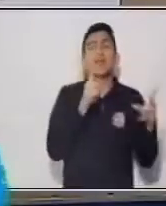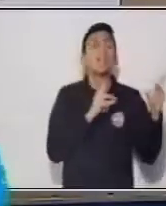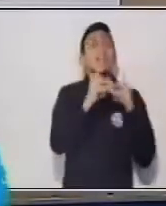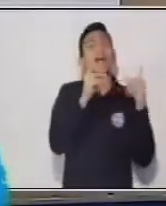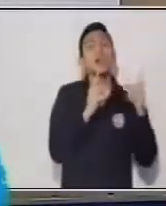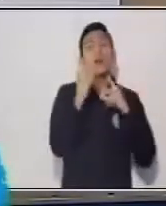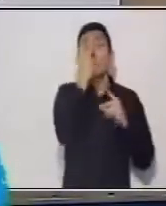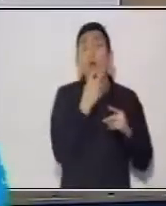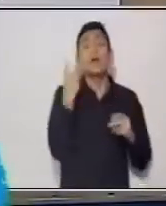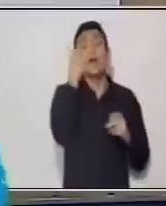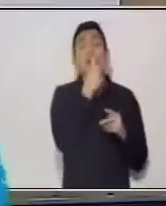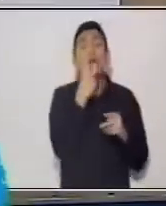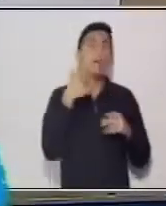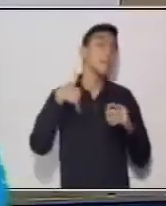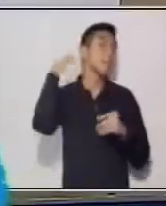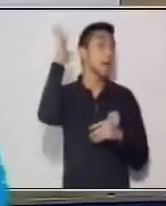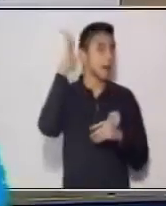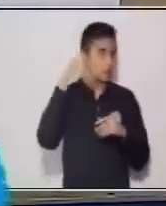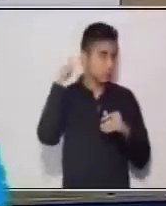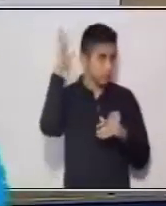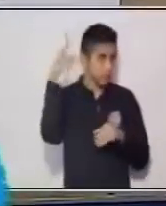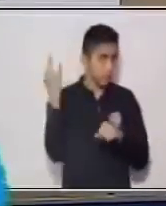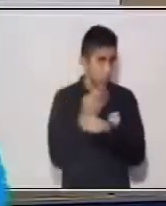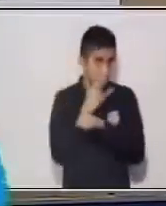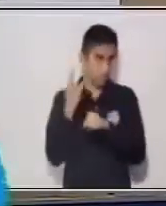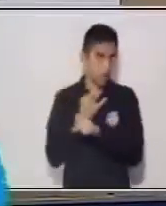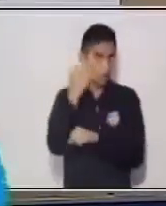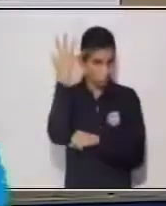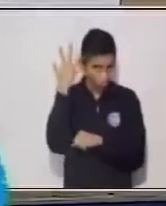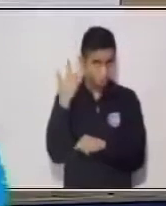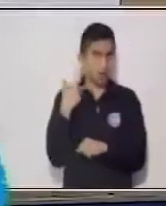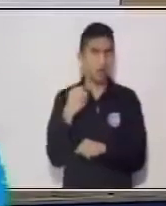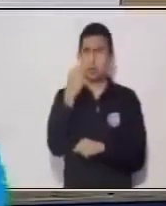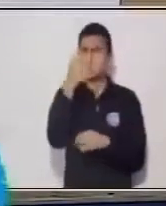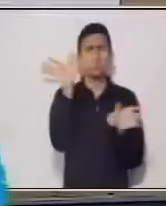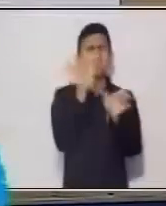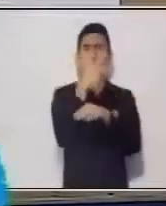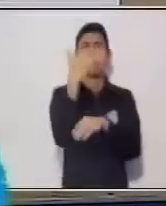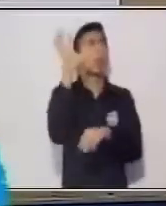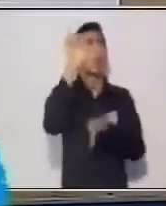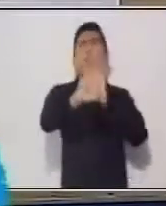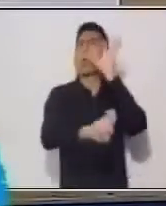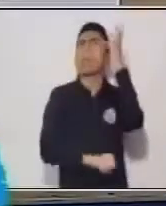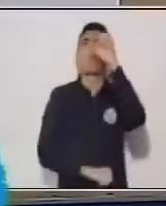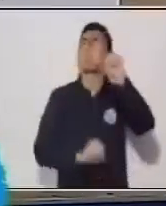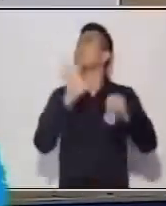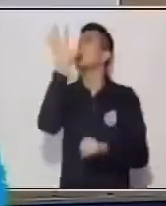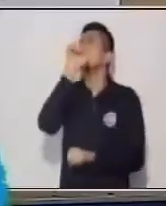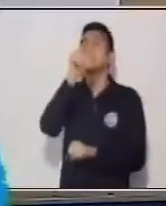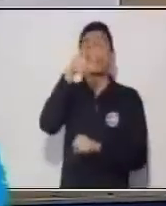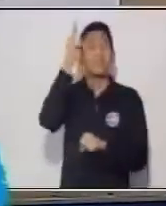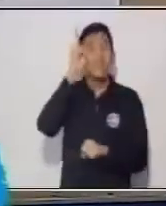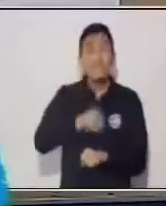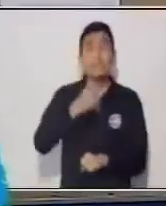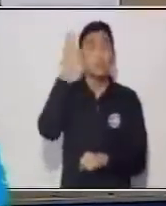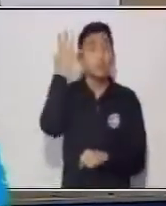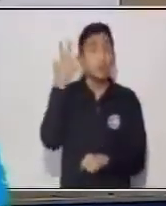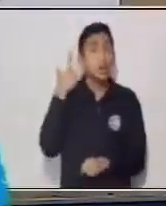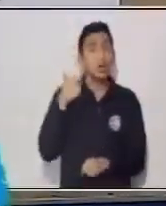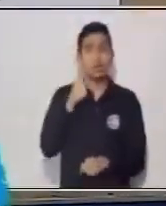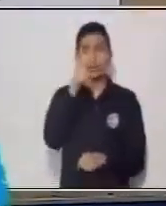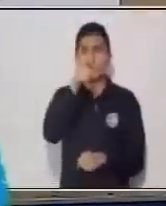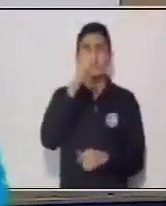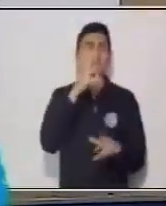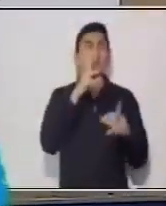nosotros más realizamos. Sin que te des cuenta, tú todos los días estás haciendo un